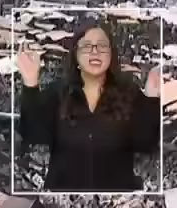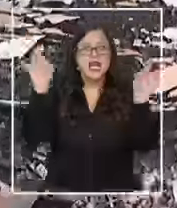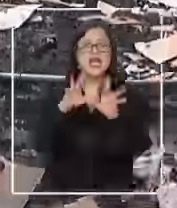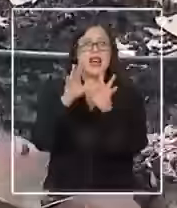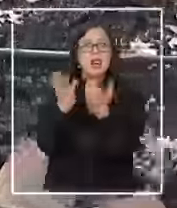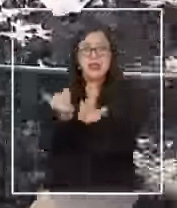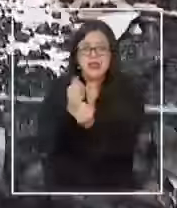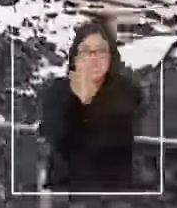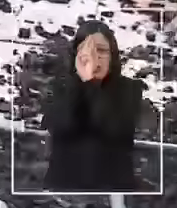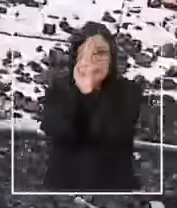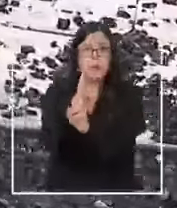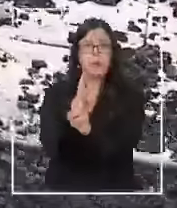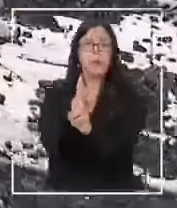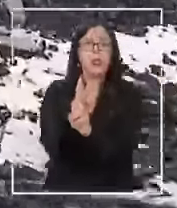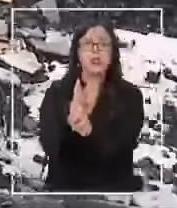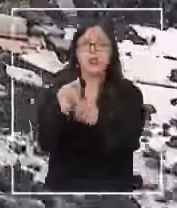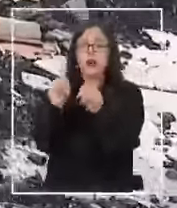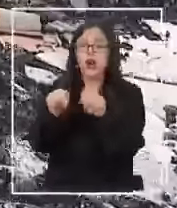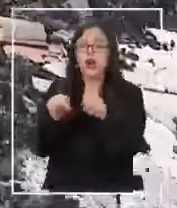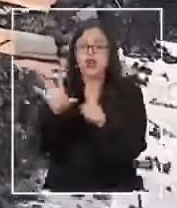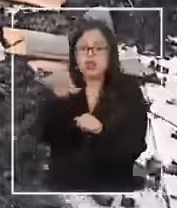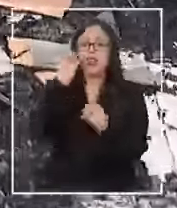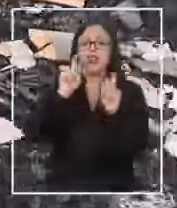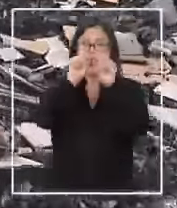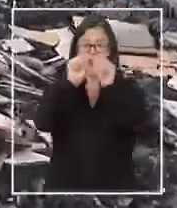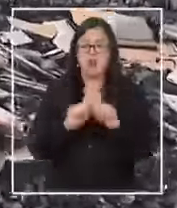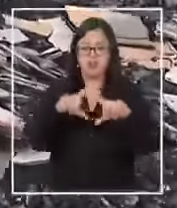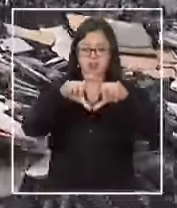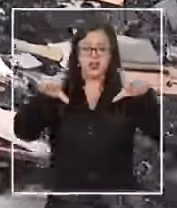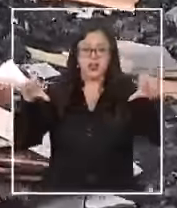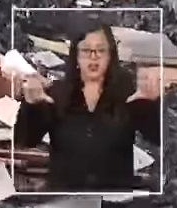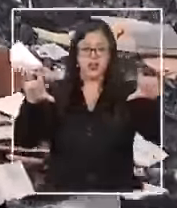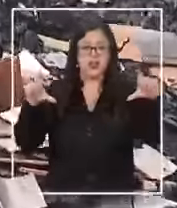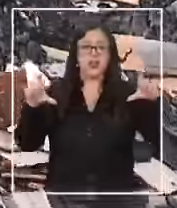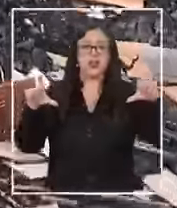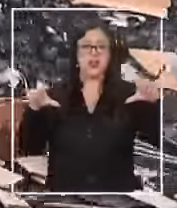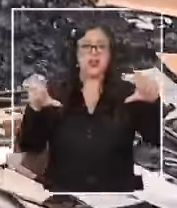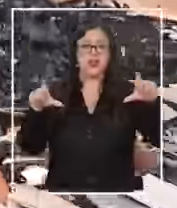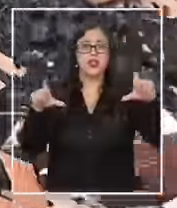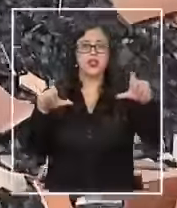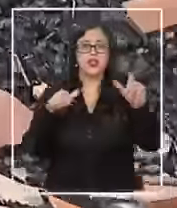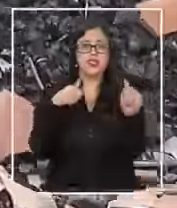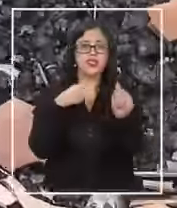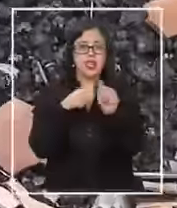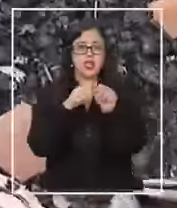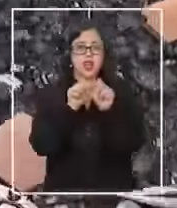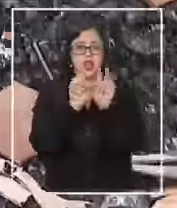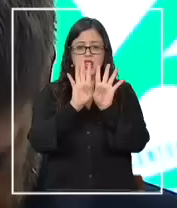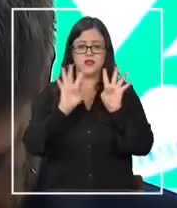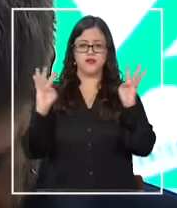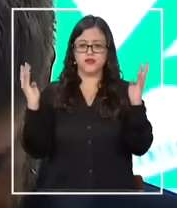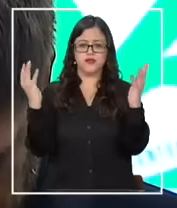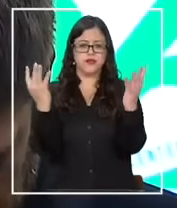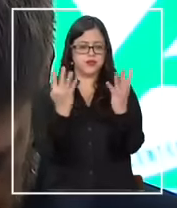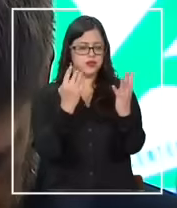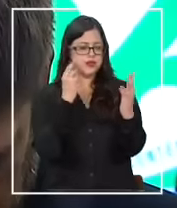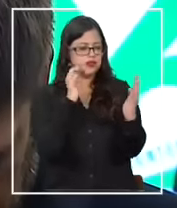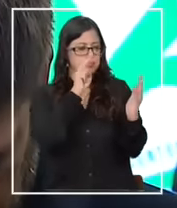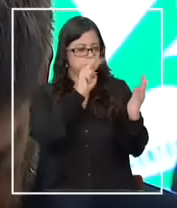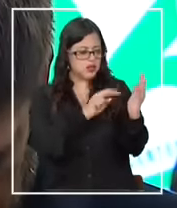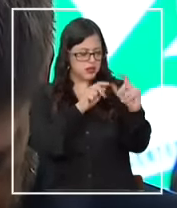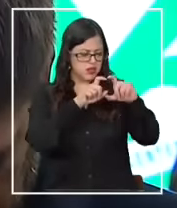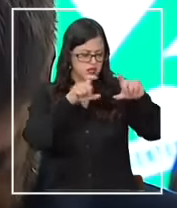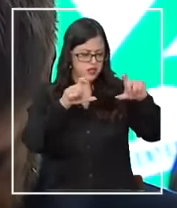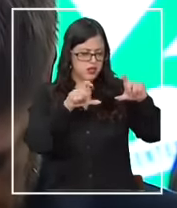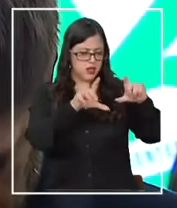respeto. Se encontró una pancarta en una de los cierres de esta iglesia la que obviamente aludía a la